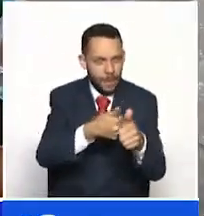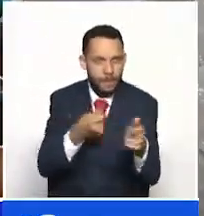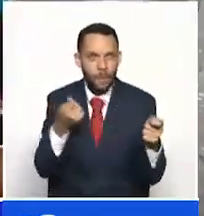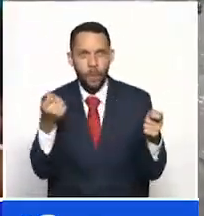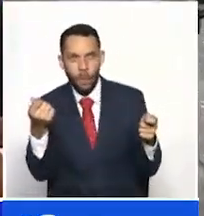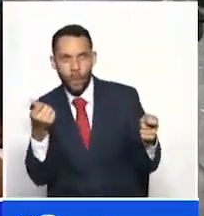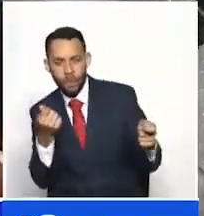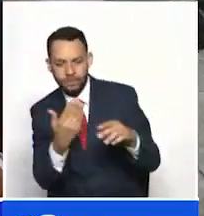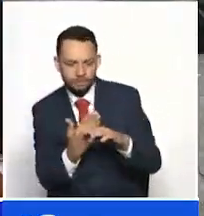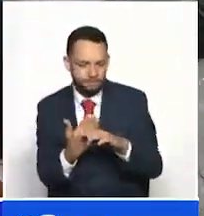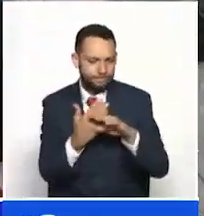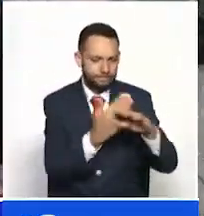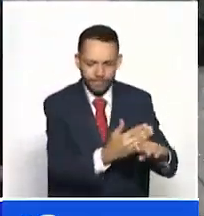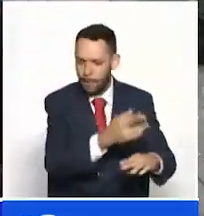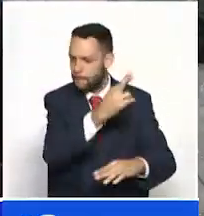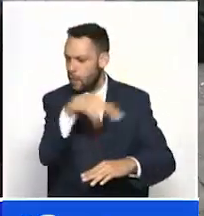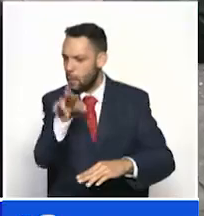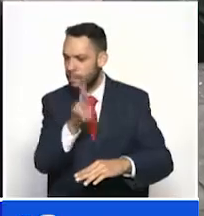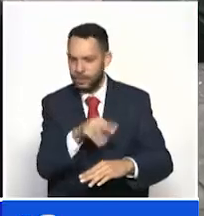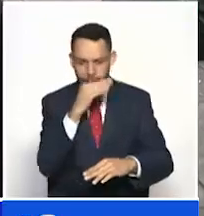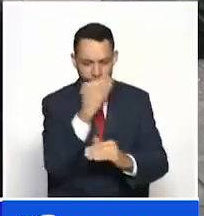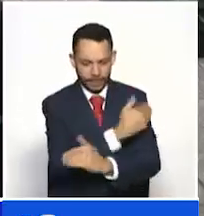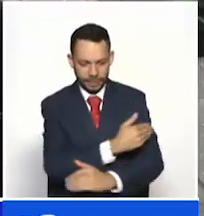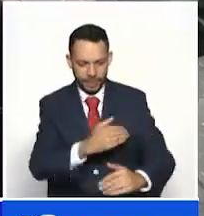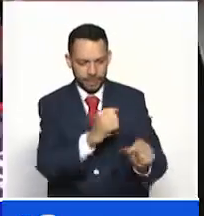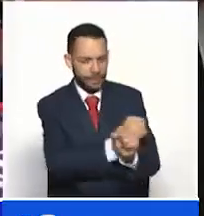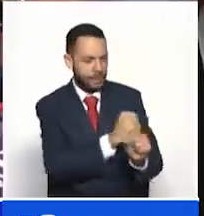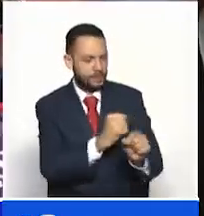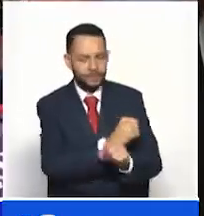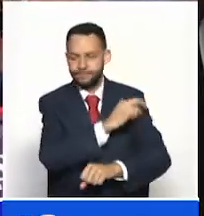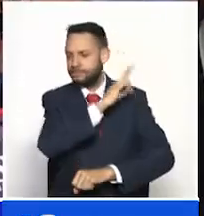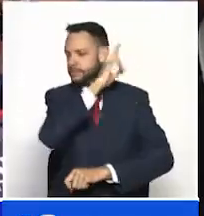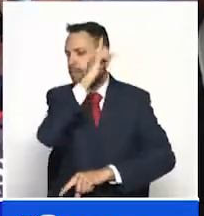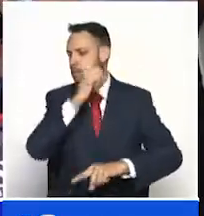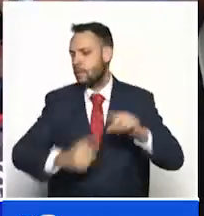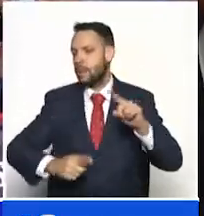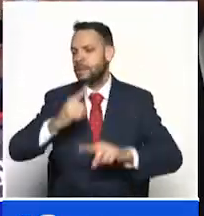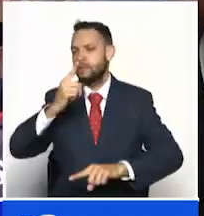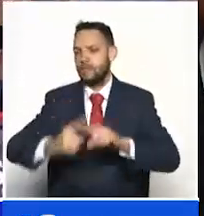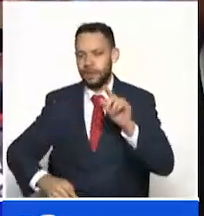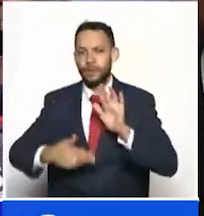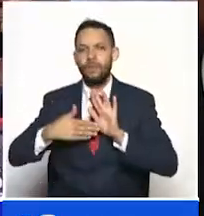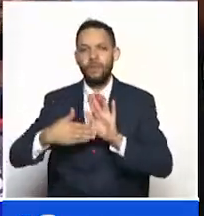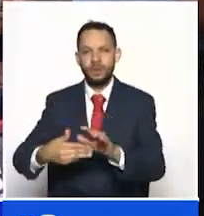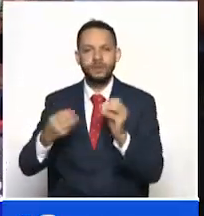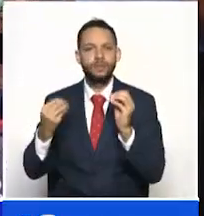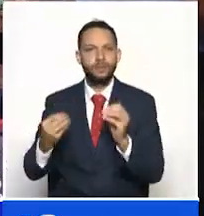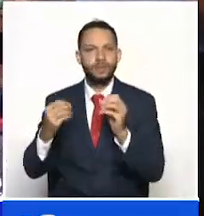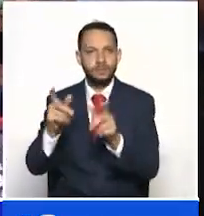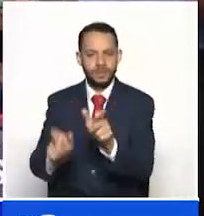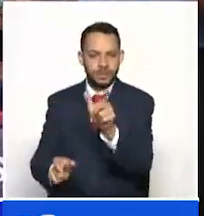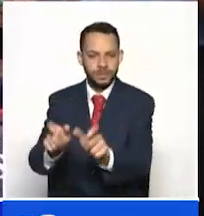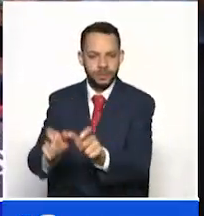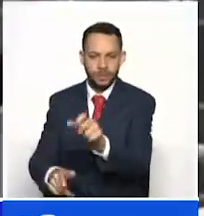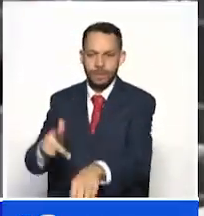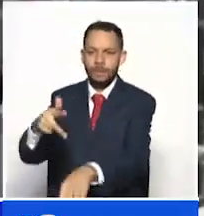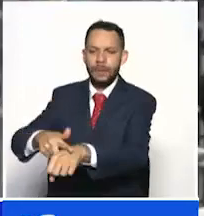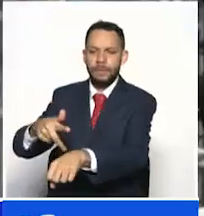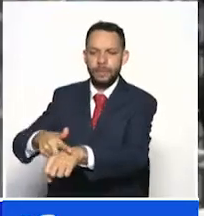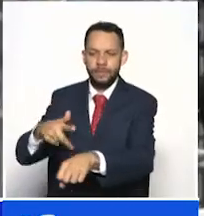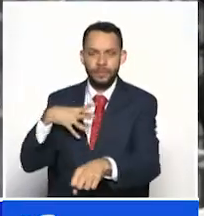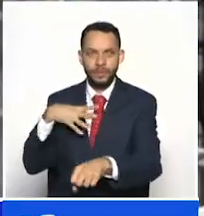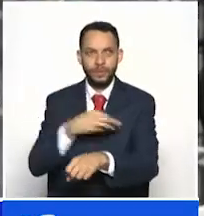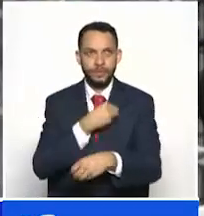para prevenir y evitar este tipo de explotación que comúnmente vemos en las calles de la capital caldense. Estamos realizando un